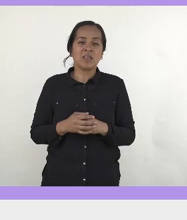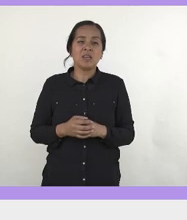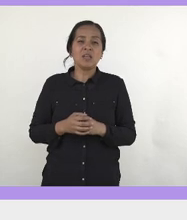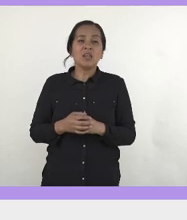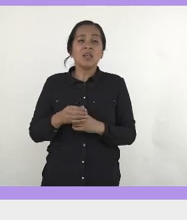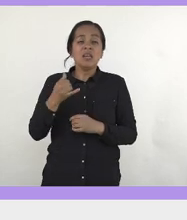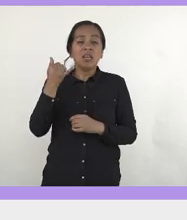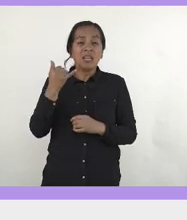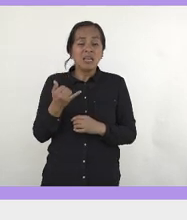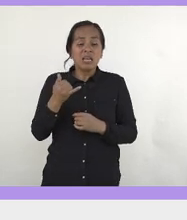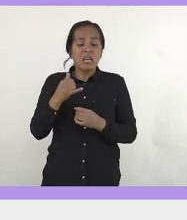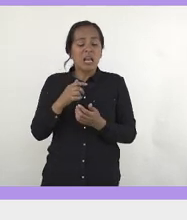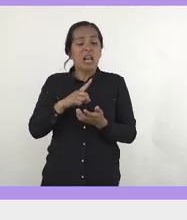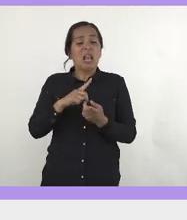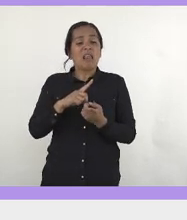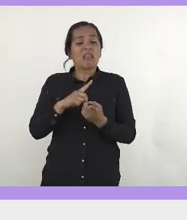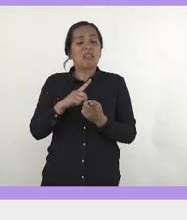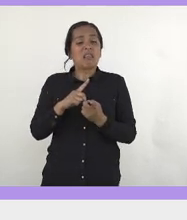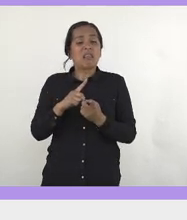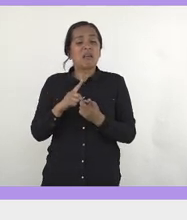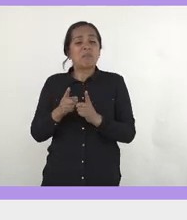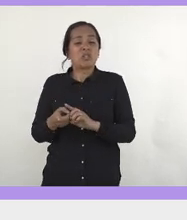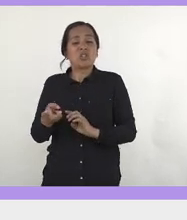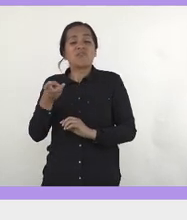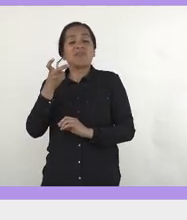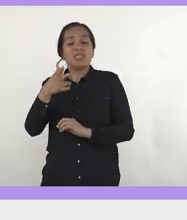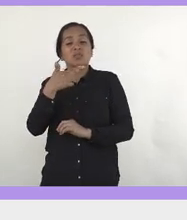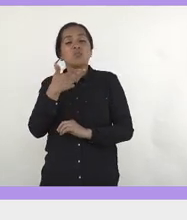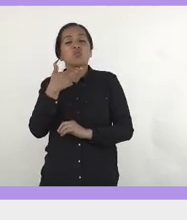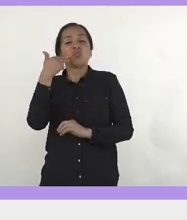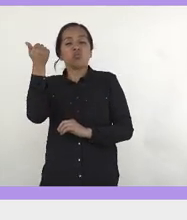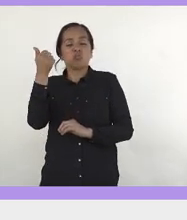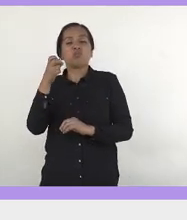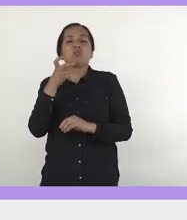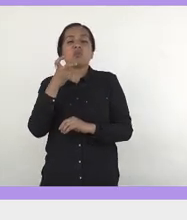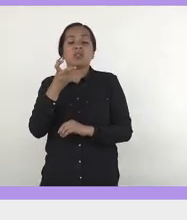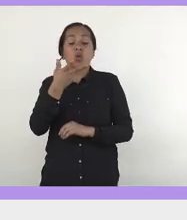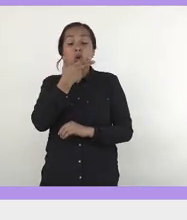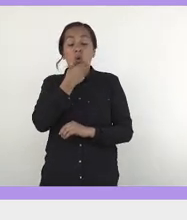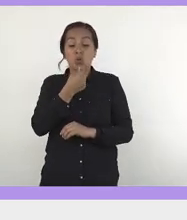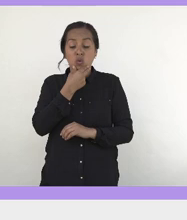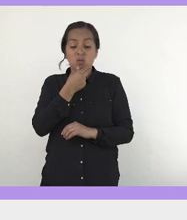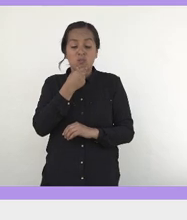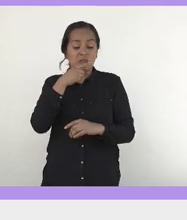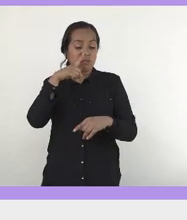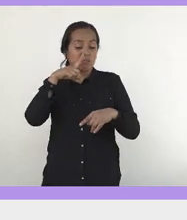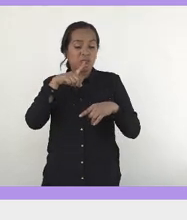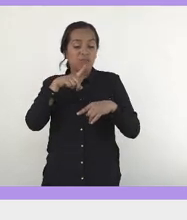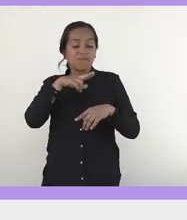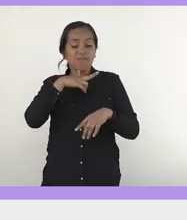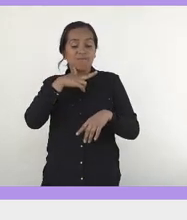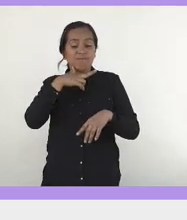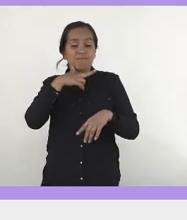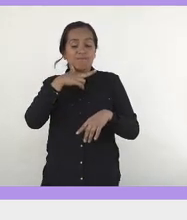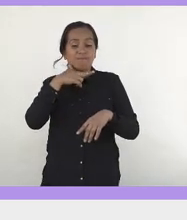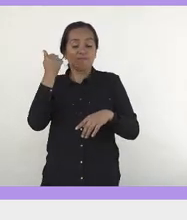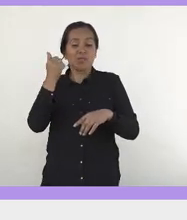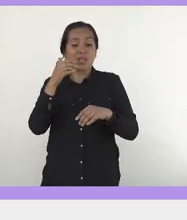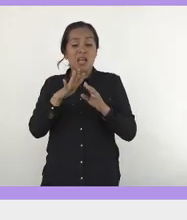y la depresión es la principal causa de un suicidio. Los hombres se quitan la vida y no son diagnosticados